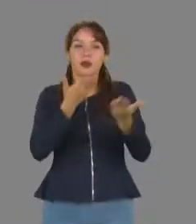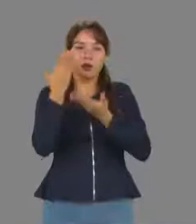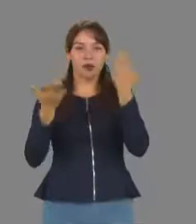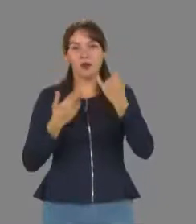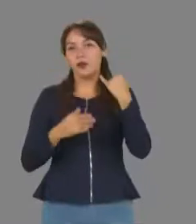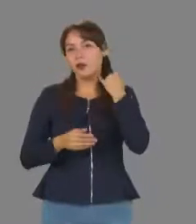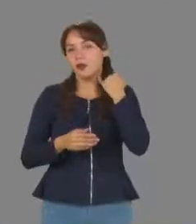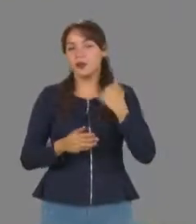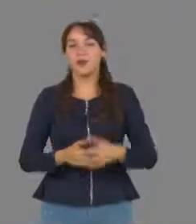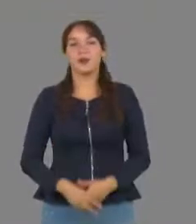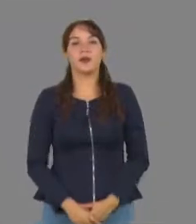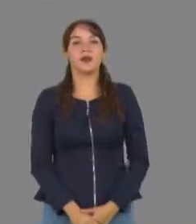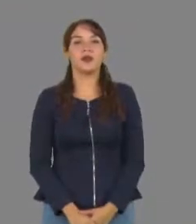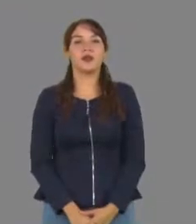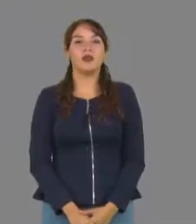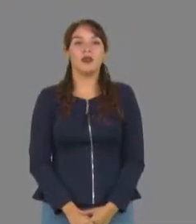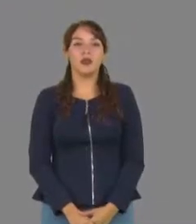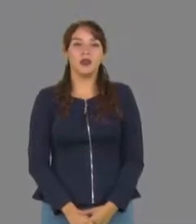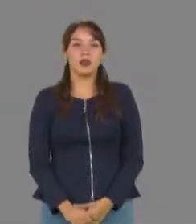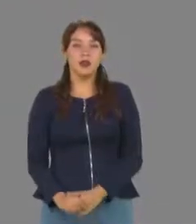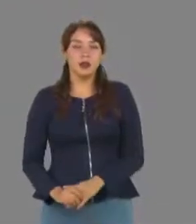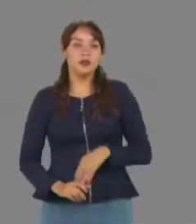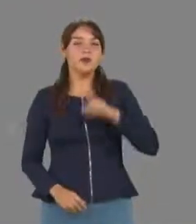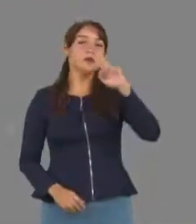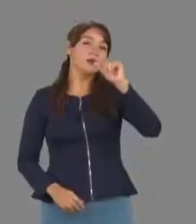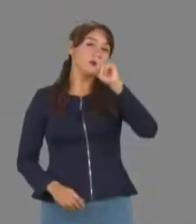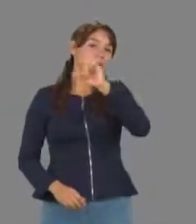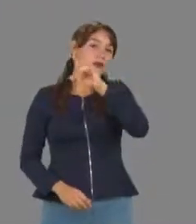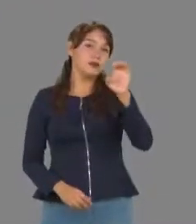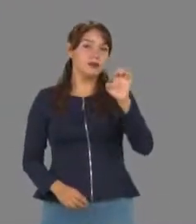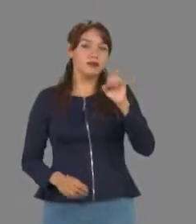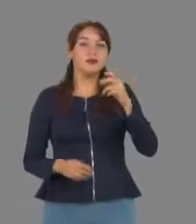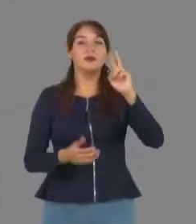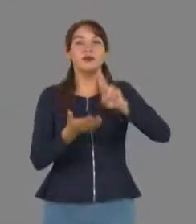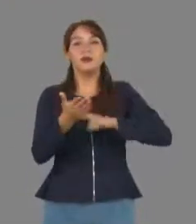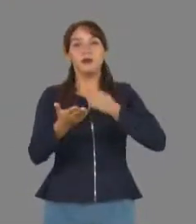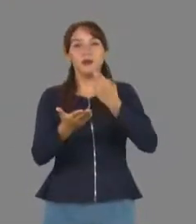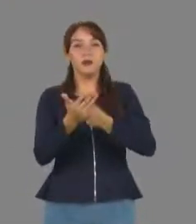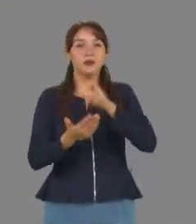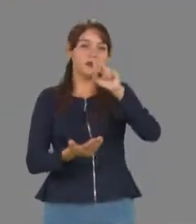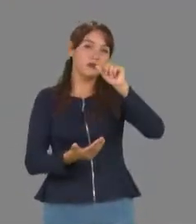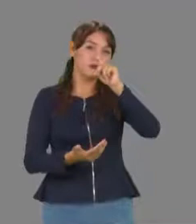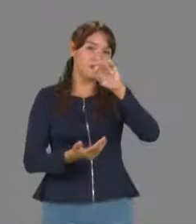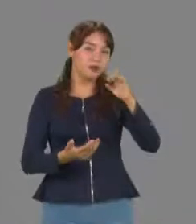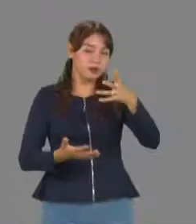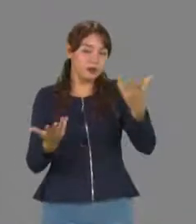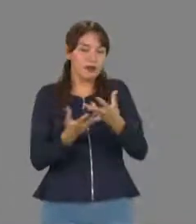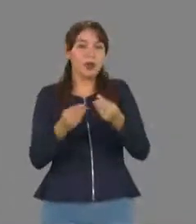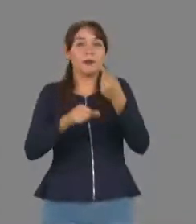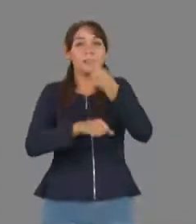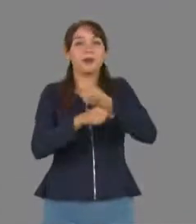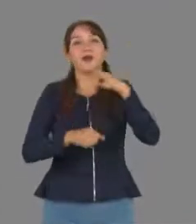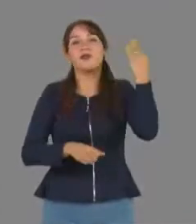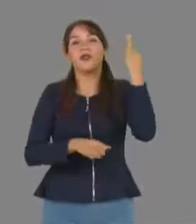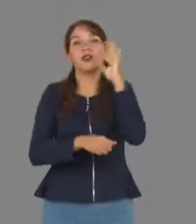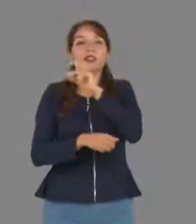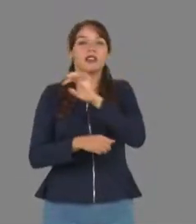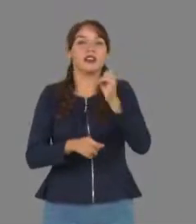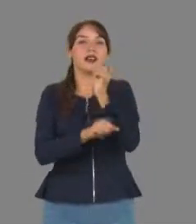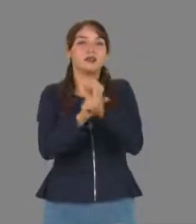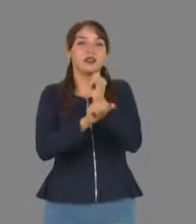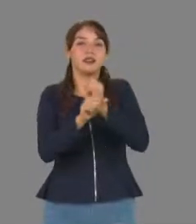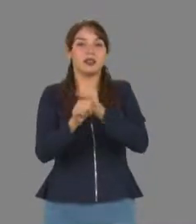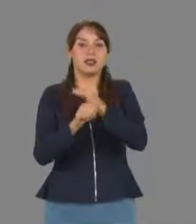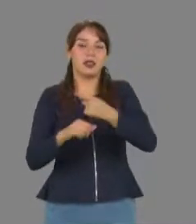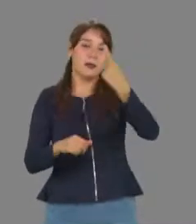en este plantel. La unidad académica multidisciplinaria Reynosa Rode llevó a cabo el primer foro de investigación temprana